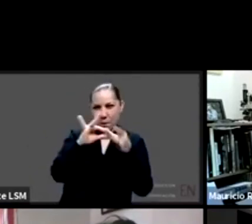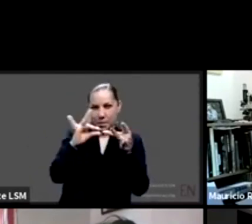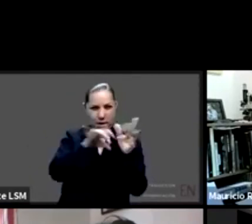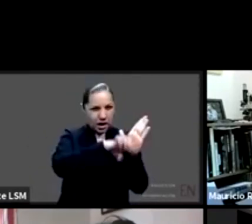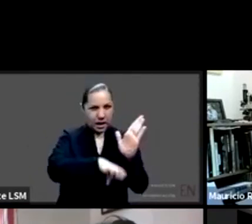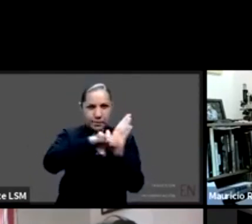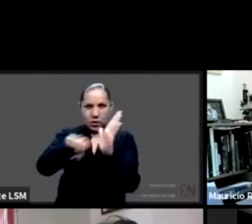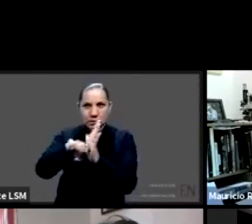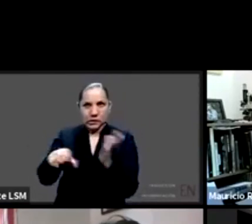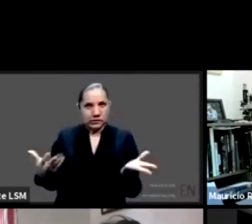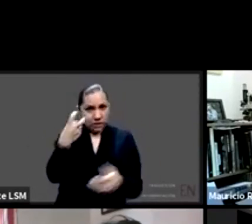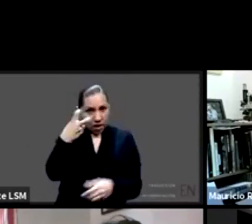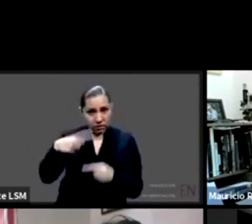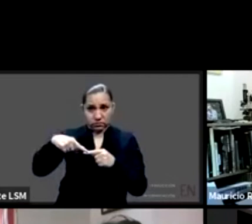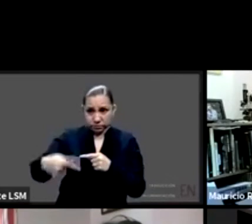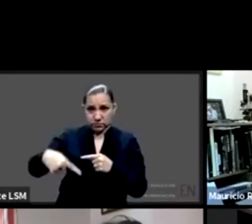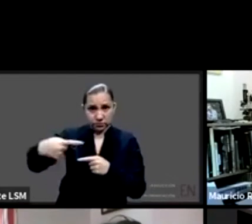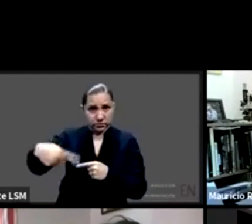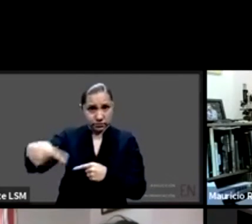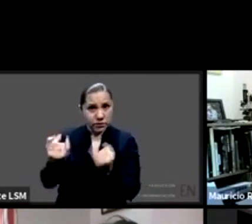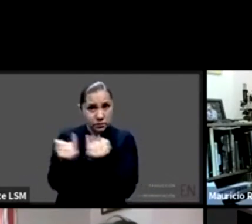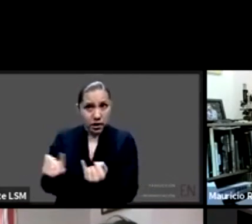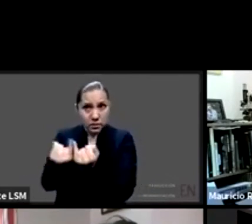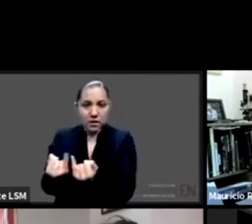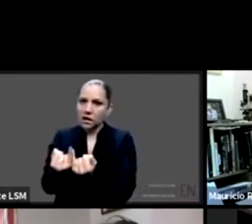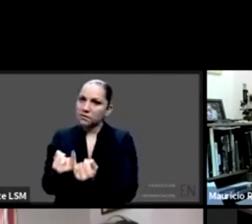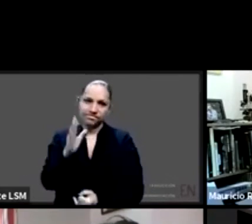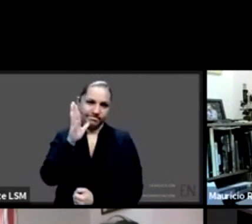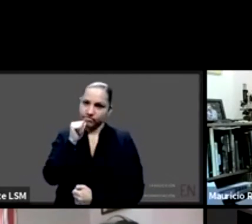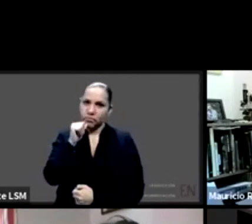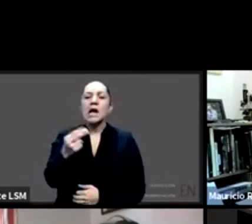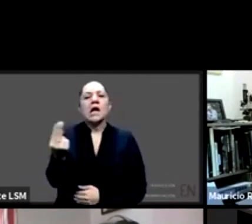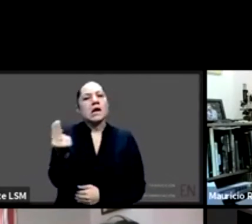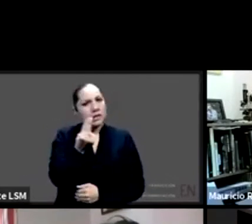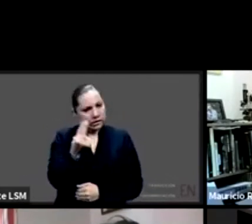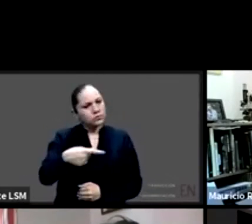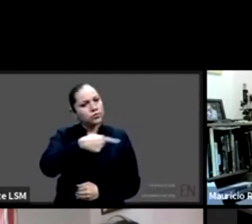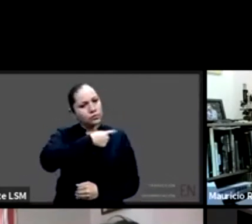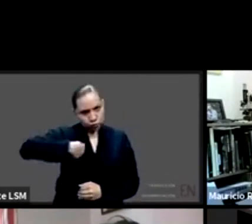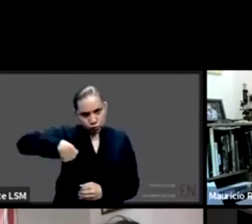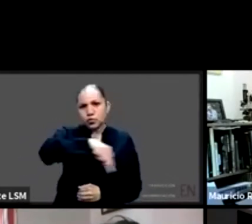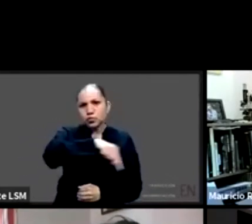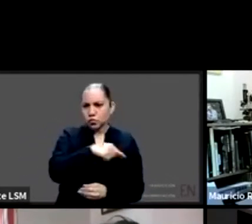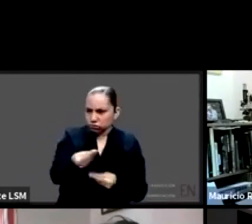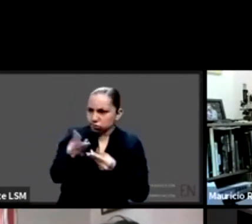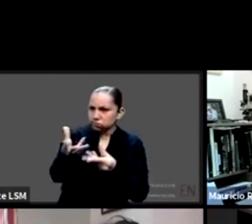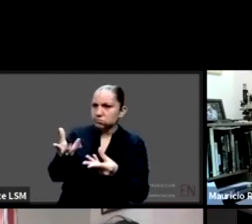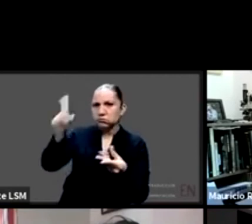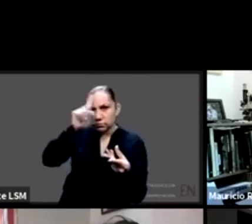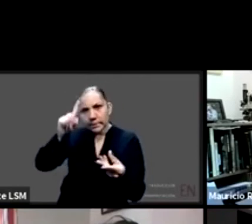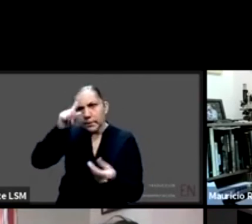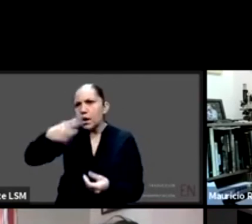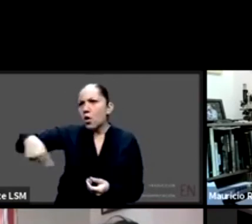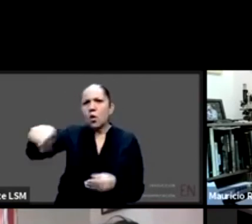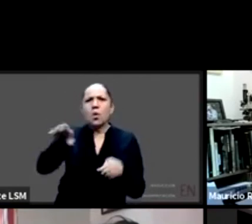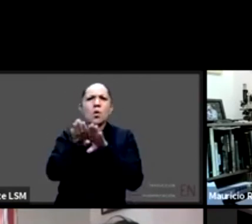herramientas herramientas útiles para cuidar nuestra salud mental de niñas niños y adolescentes que